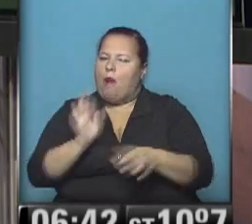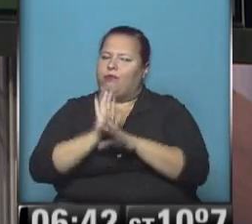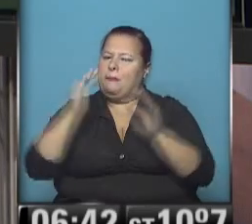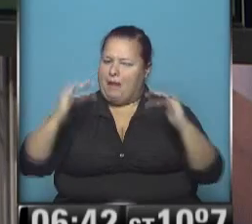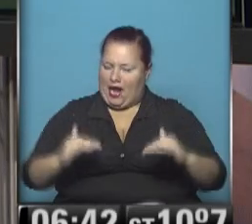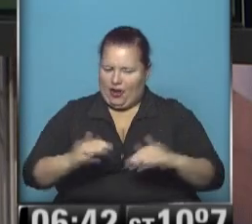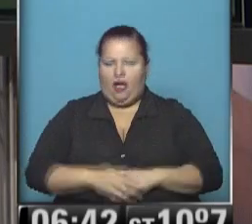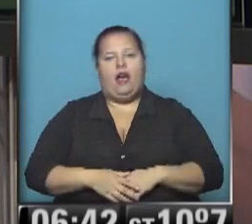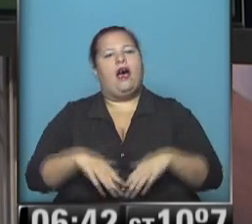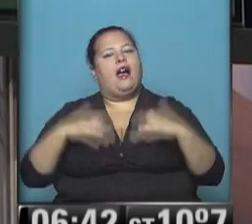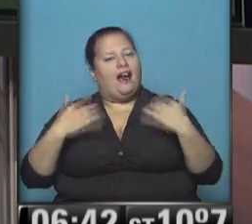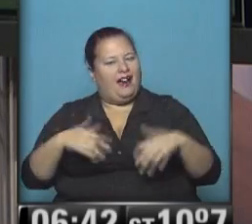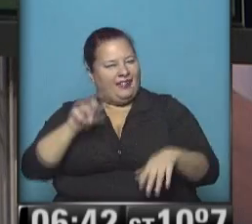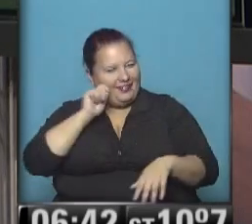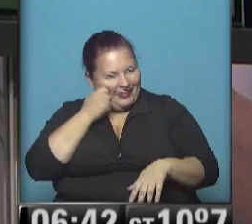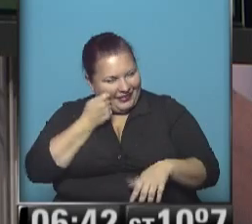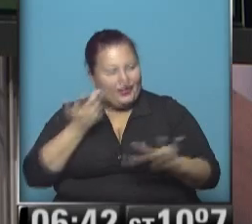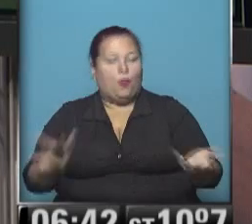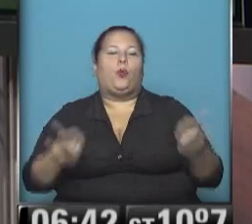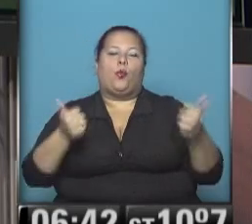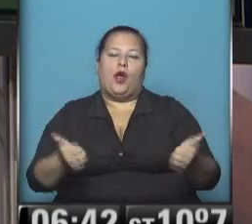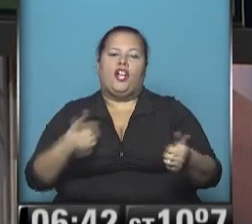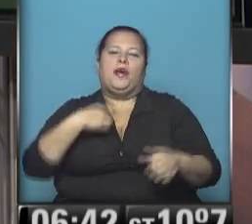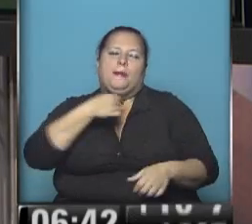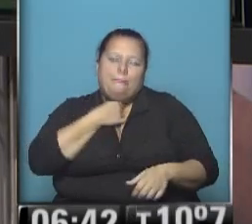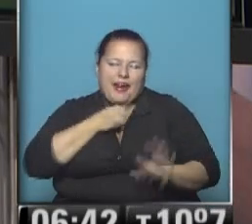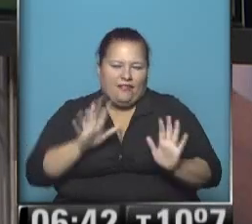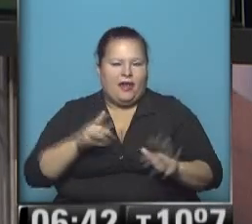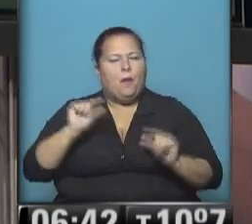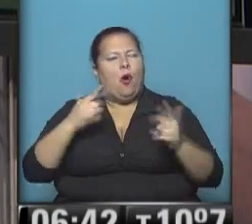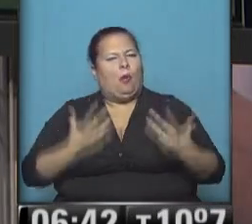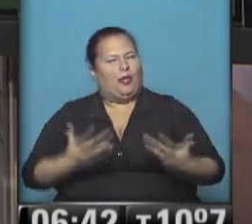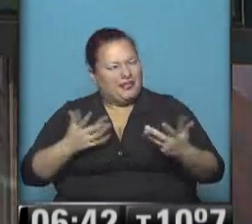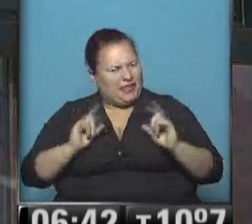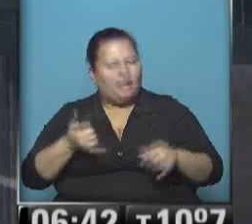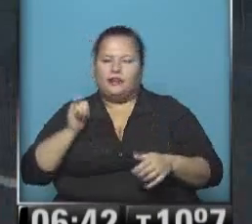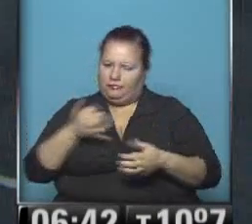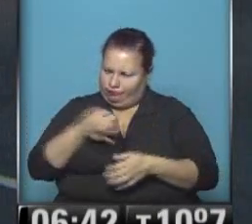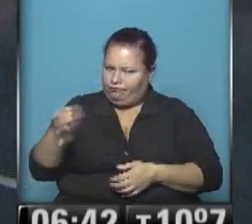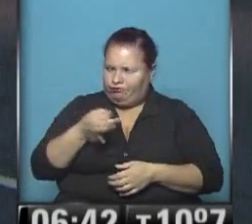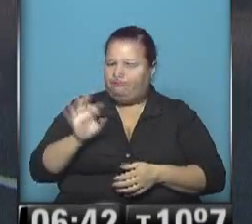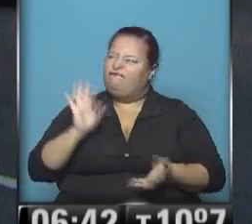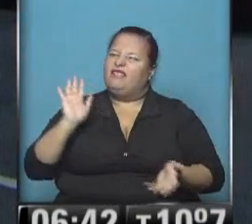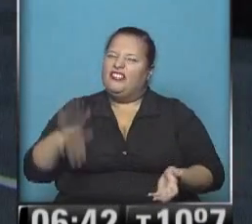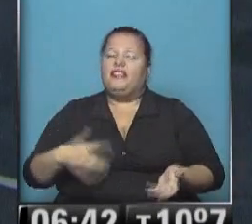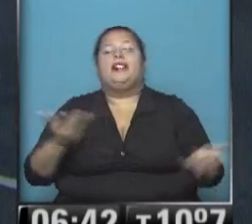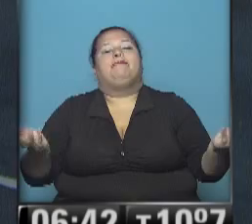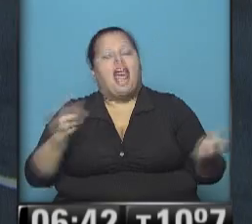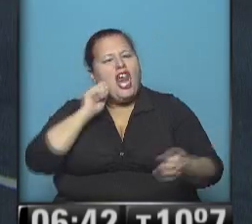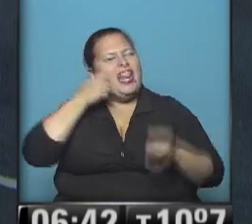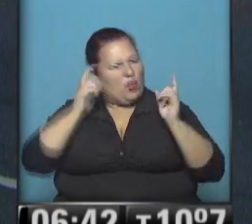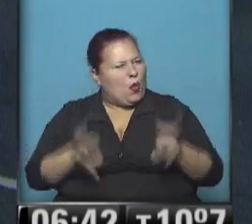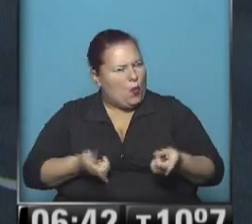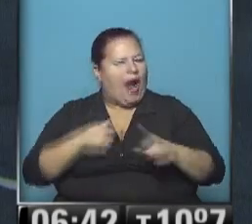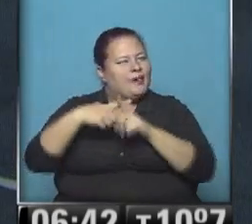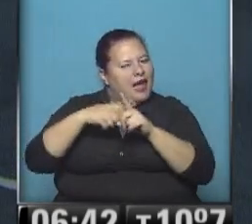cariño ay que lindo Gabi bueno pero prefiero un poquito está medio pesado igual es poquito pesado si eso no está tan bueno si pero está lindo